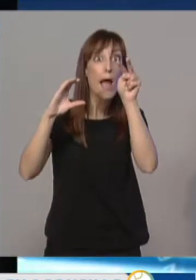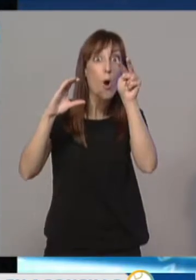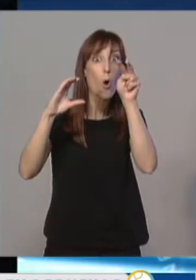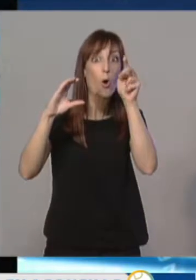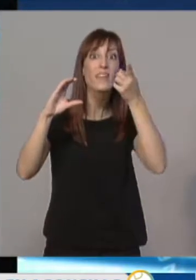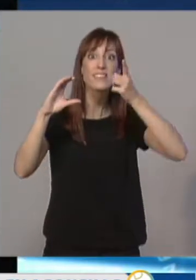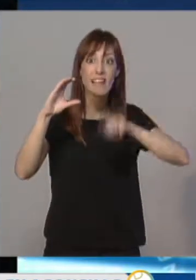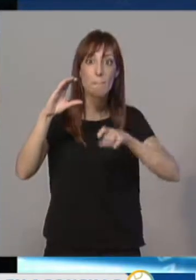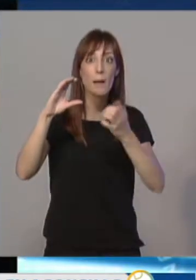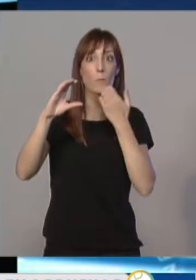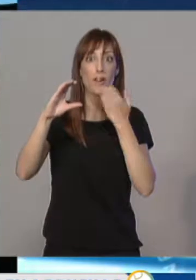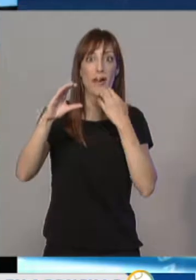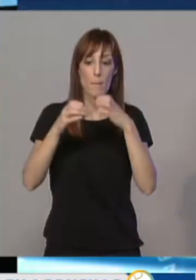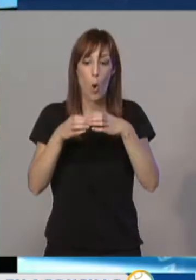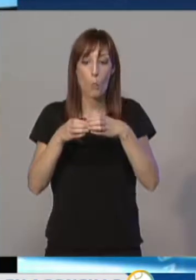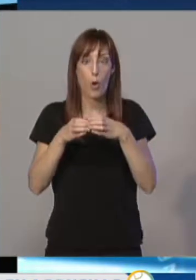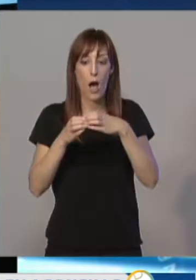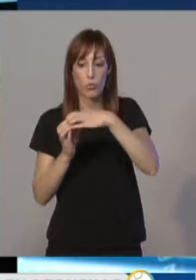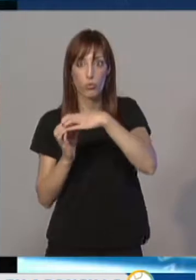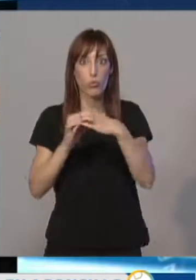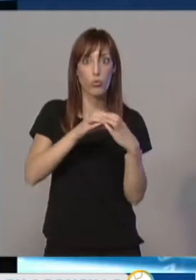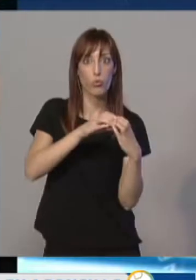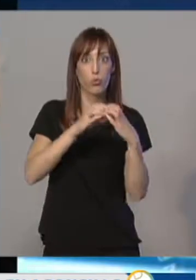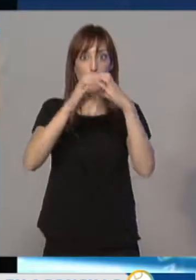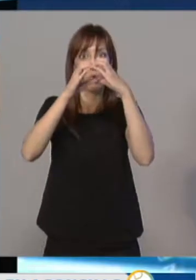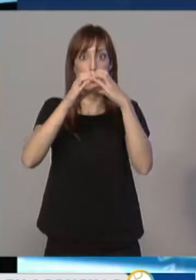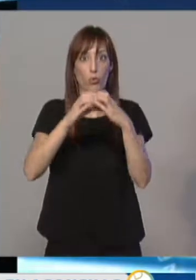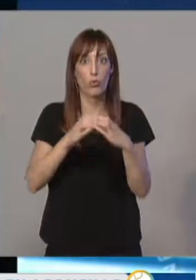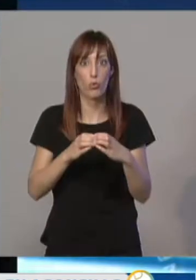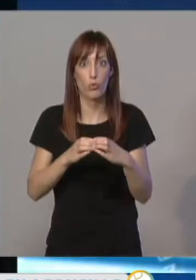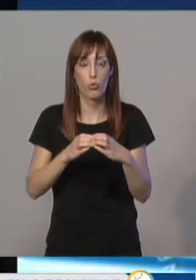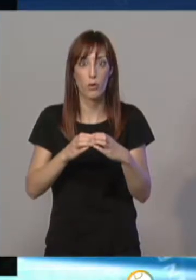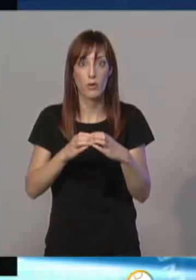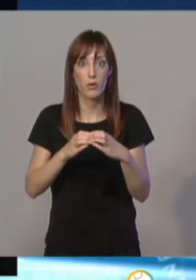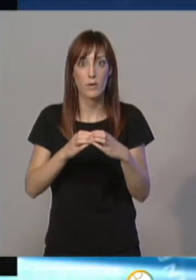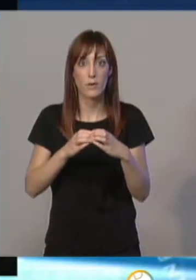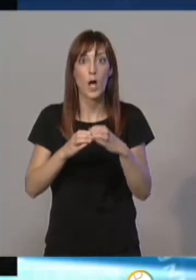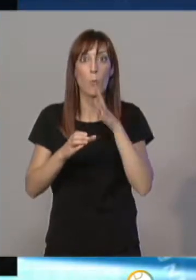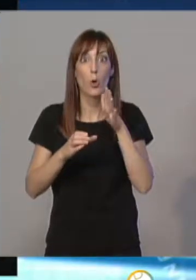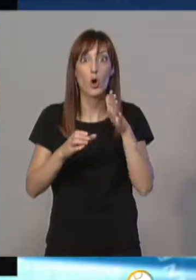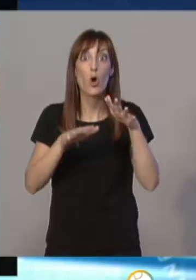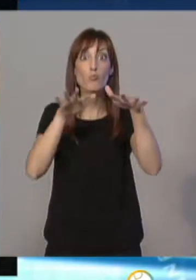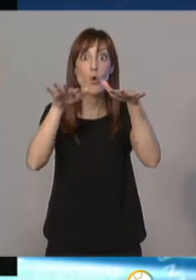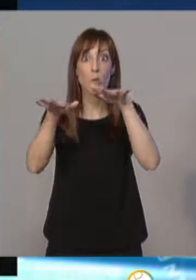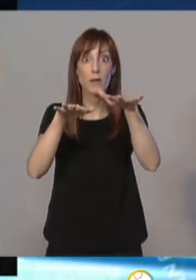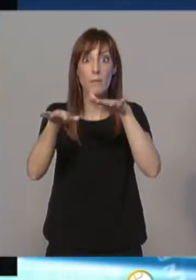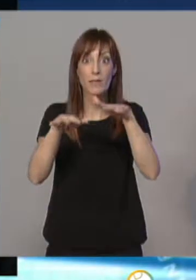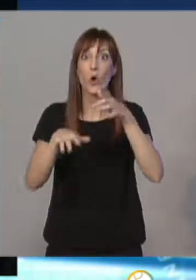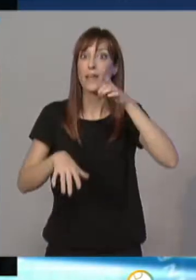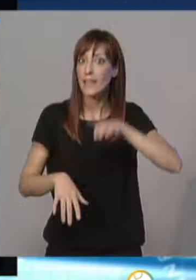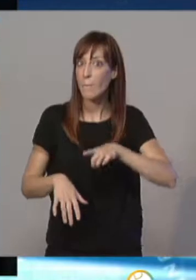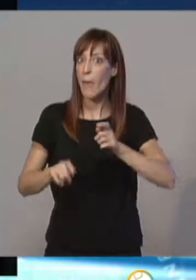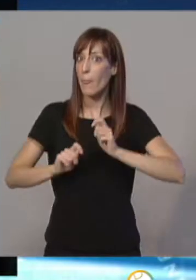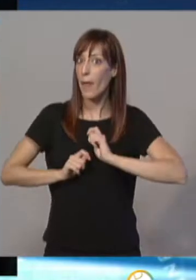movería la bola hacia un lado, hacia el otro, hacia abajo, una combinación de esos valores y parte sería con la imagen.